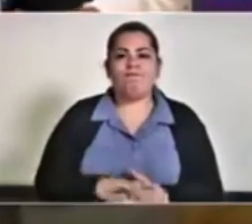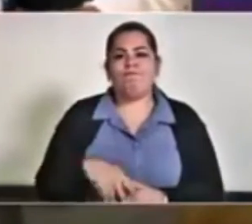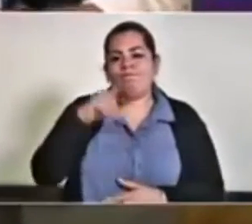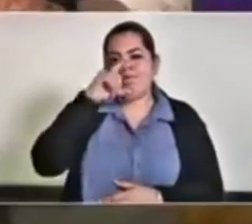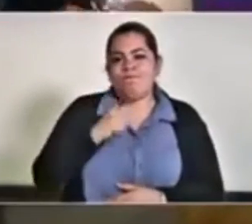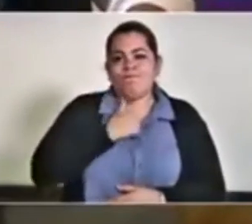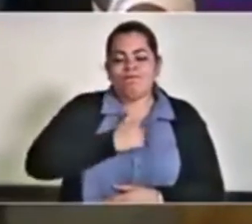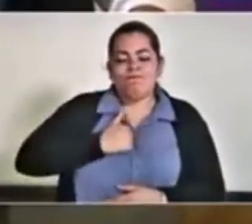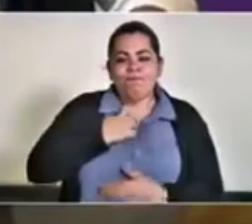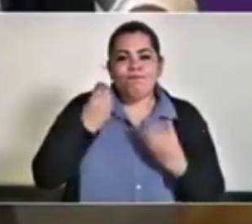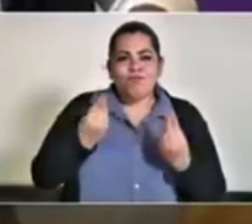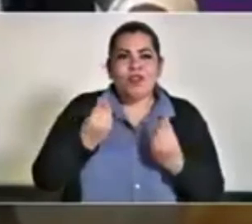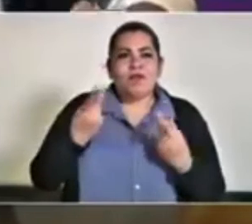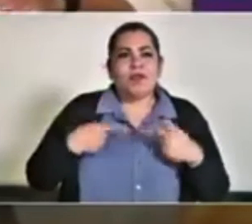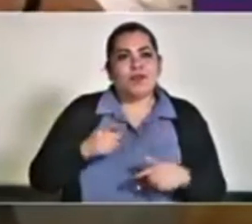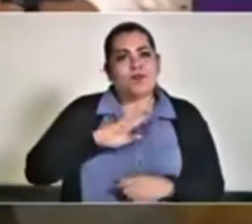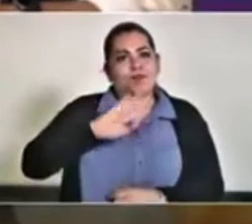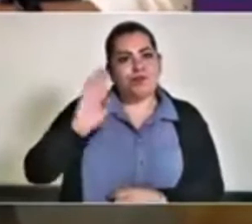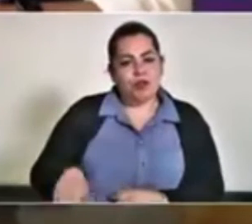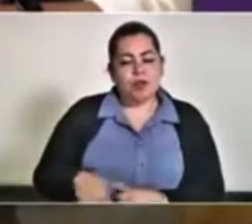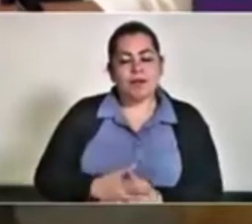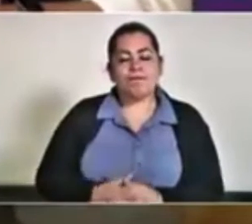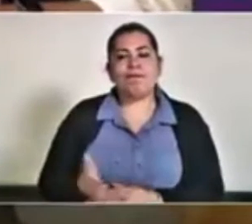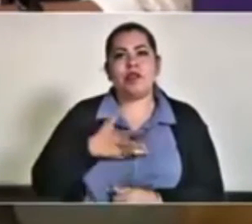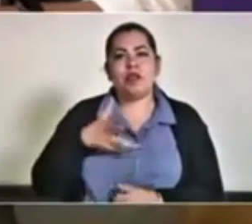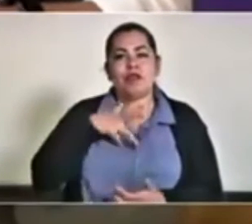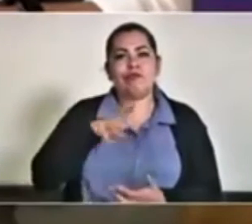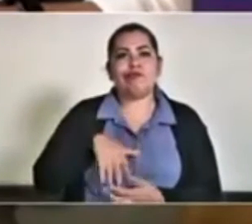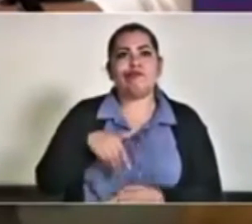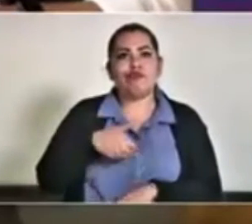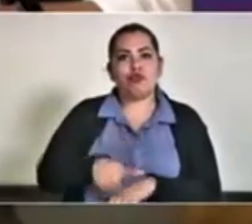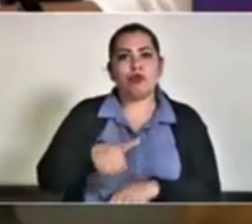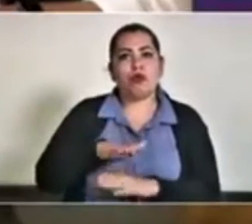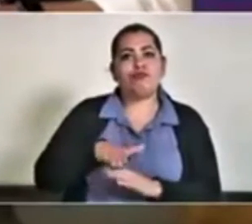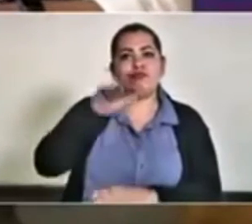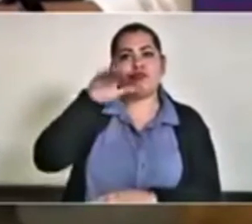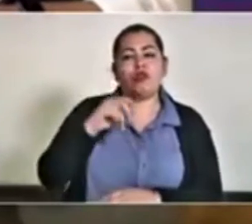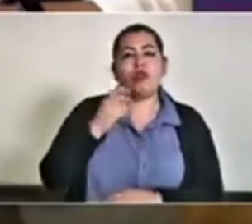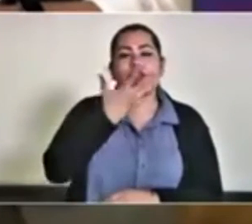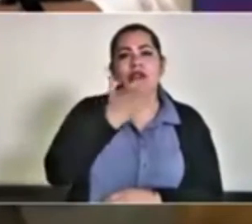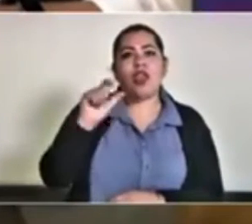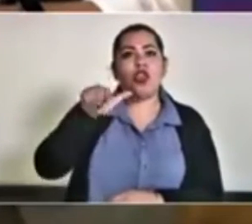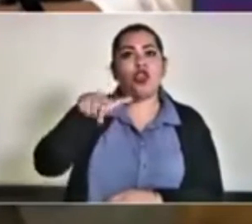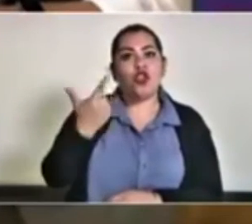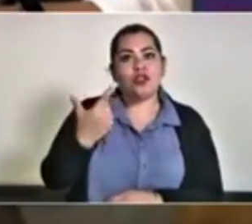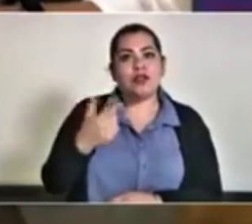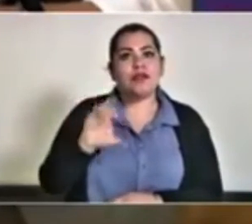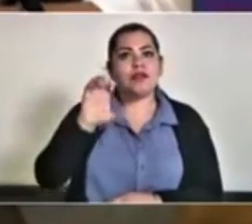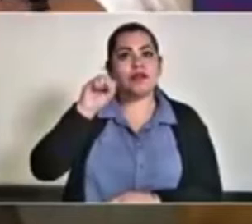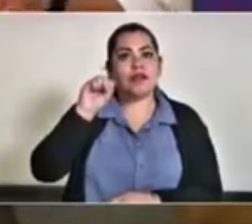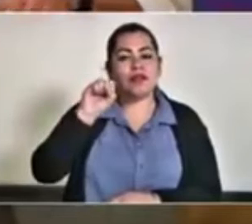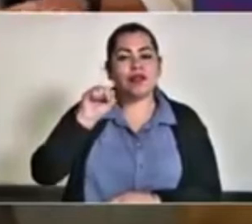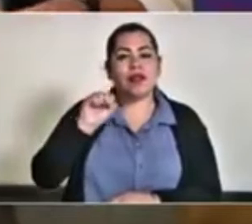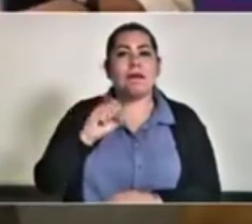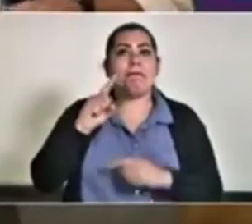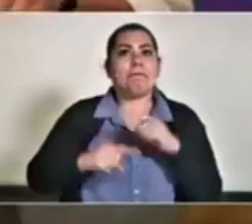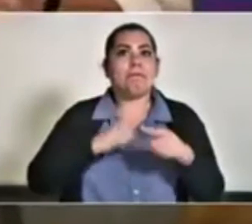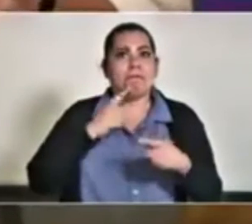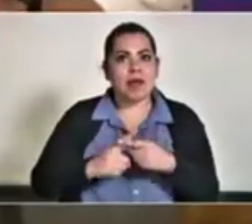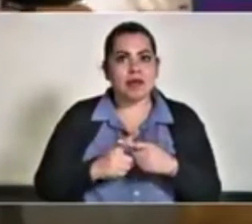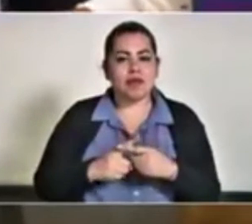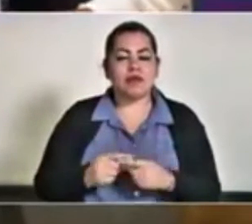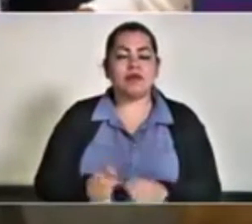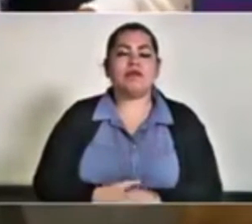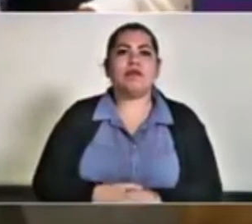Lamentablemente, para las defunciones, tenemos un acumulado de 1,512, 60 defunciones más